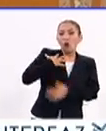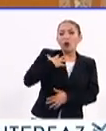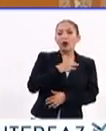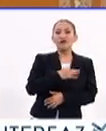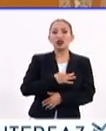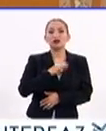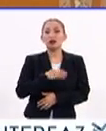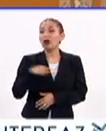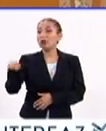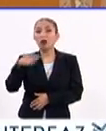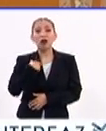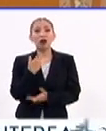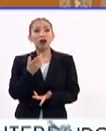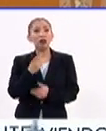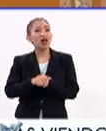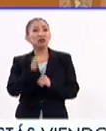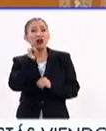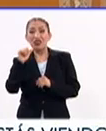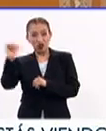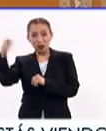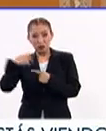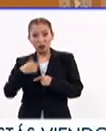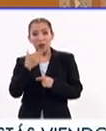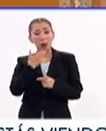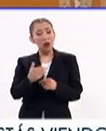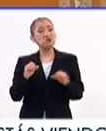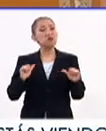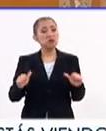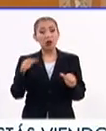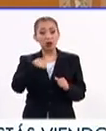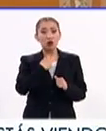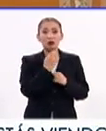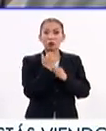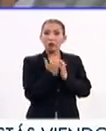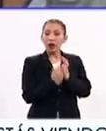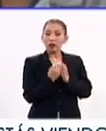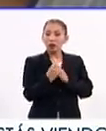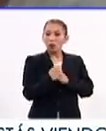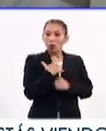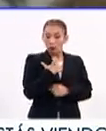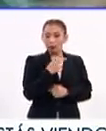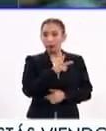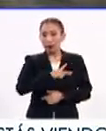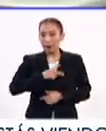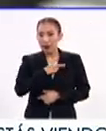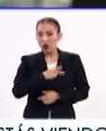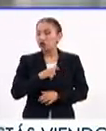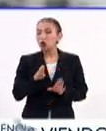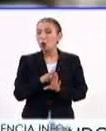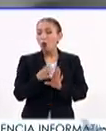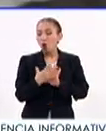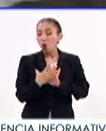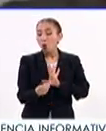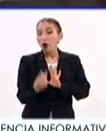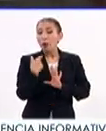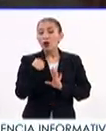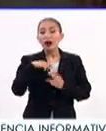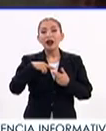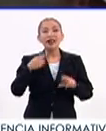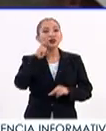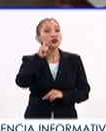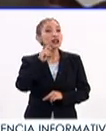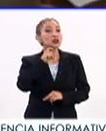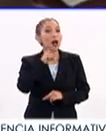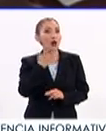que comúnmente no nos harían daño a nuestro cuerpo. Este virus se transmite principalmente por relaciones